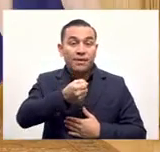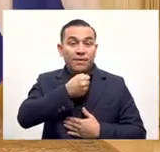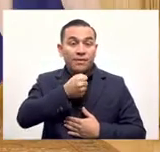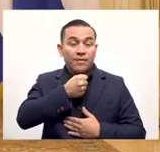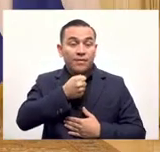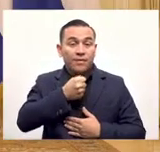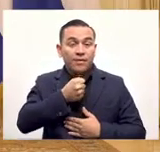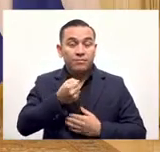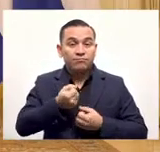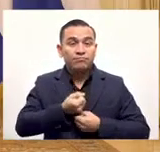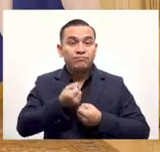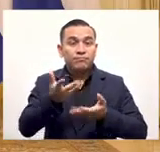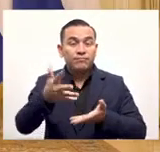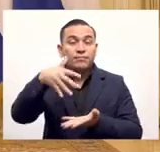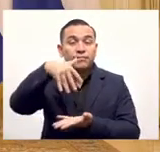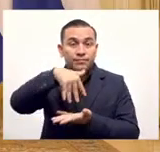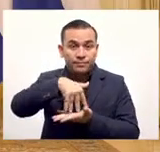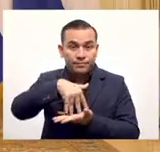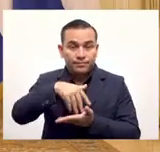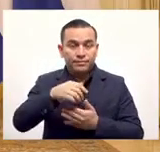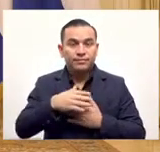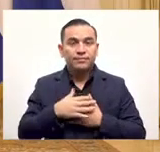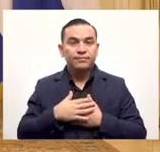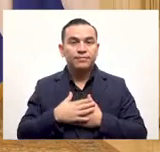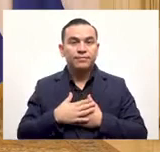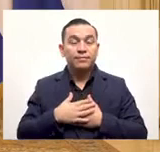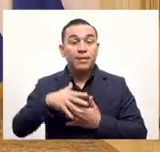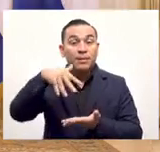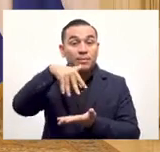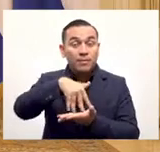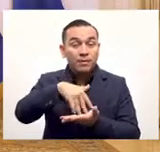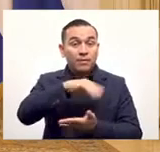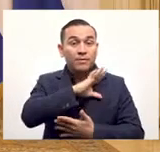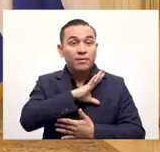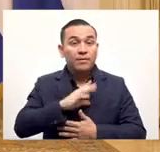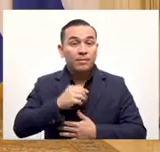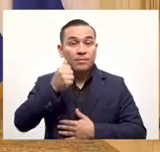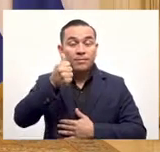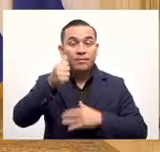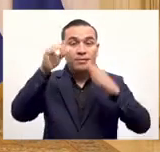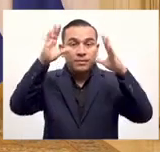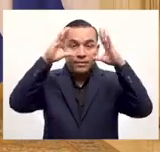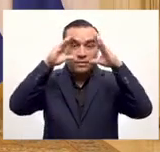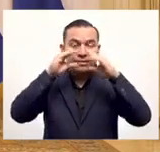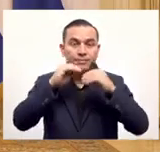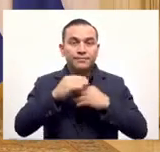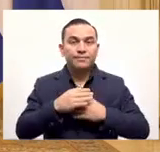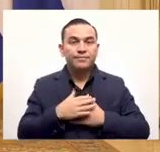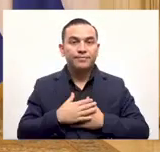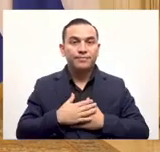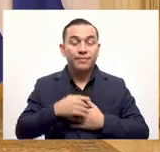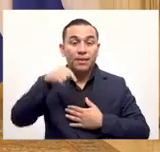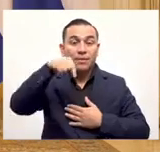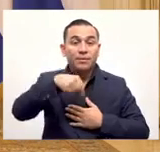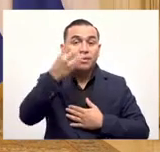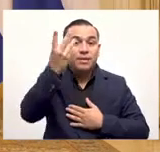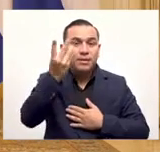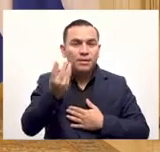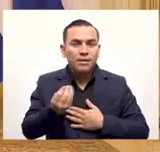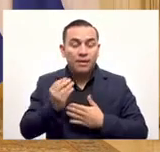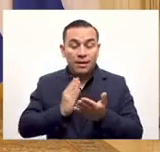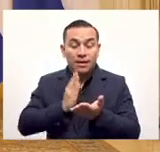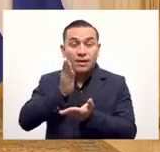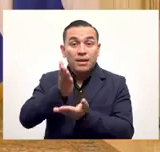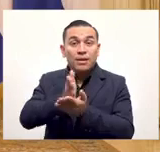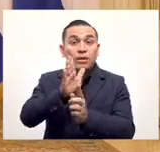emite un importante mensaje a la nación. Pueblo salvadoreño, muy buenas noches. Este